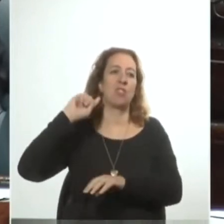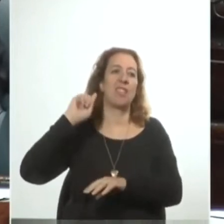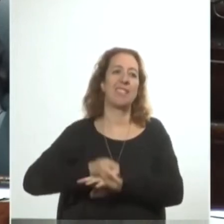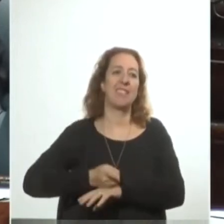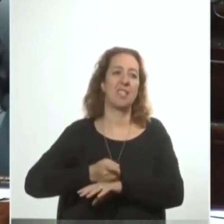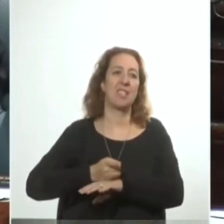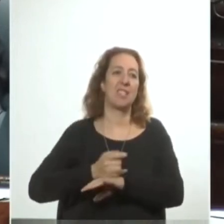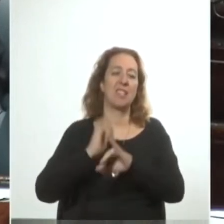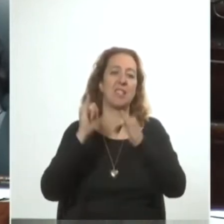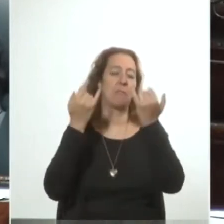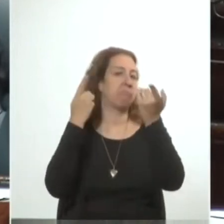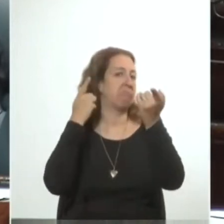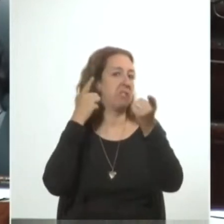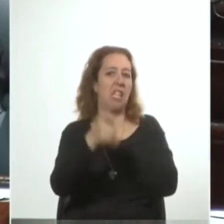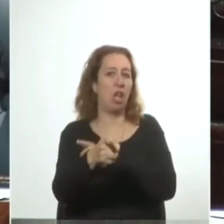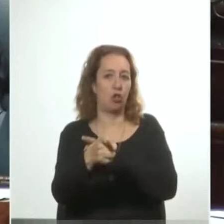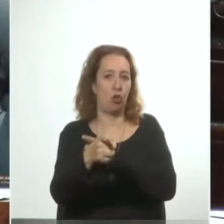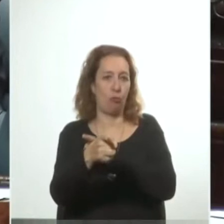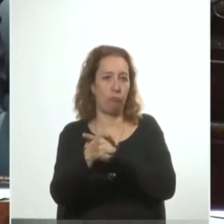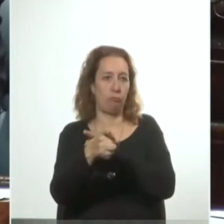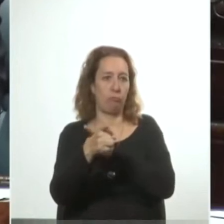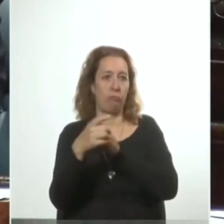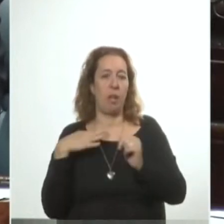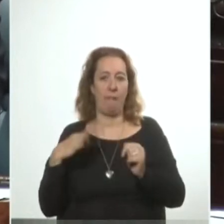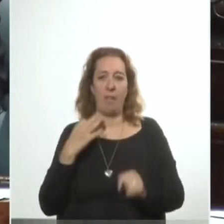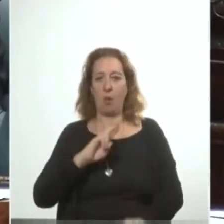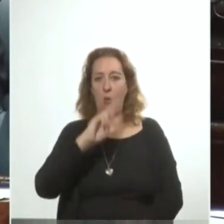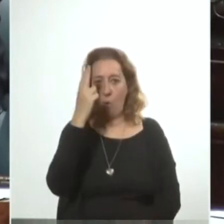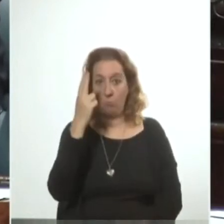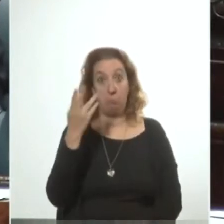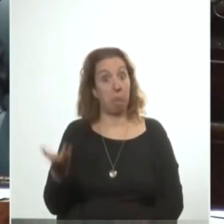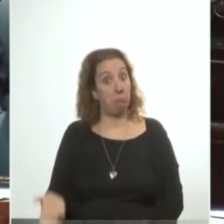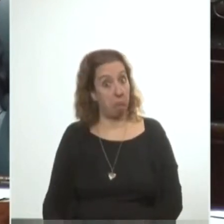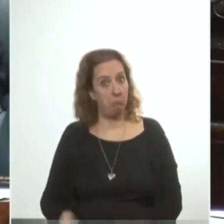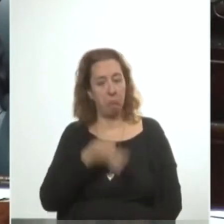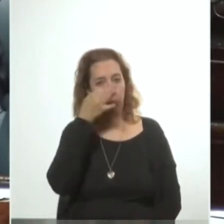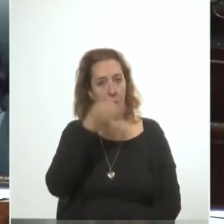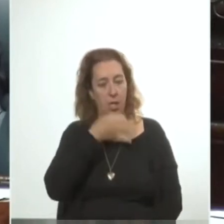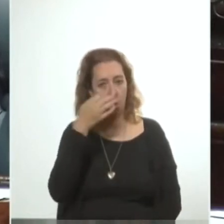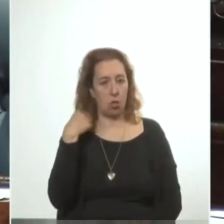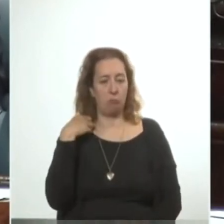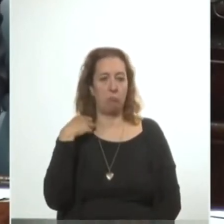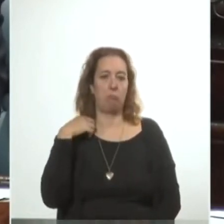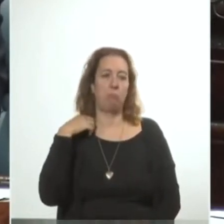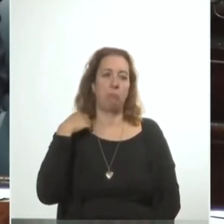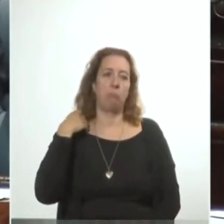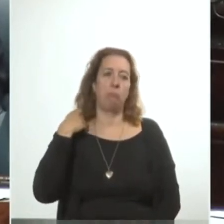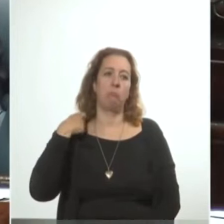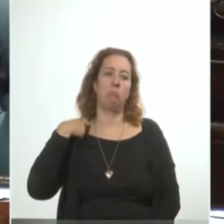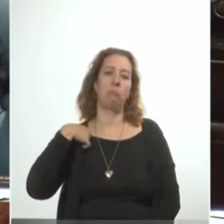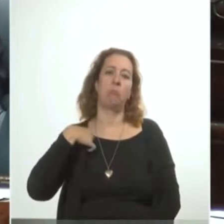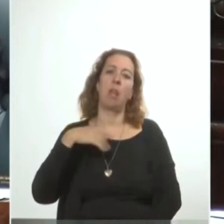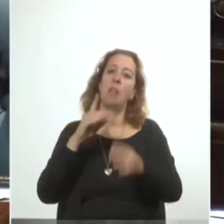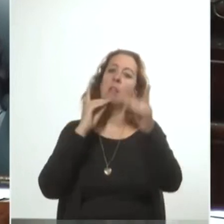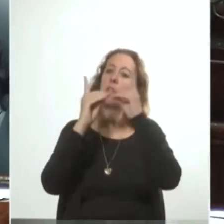gravitar directamente en la vida del país. Vaya declaración. De los diálogos y